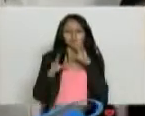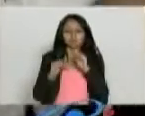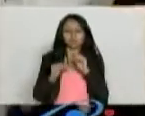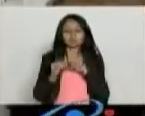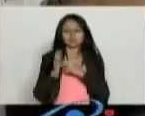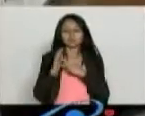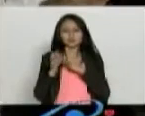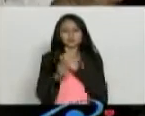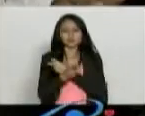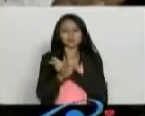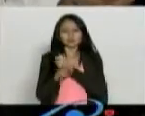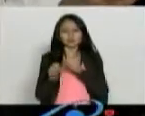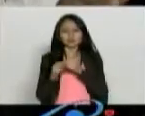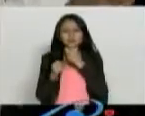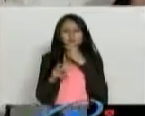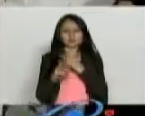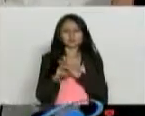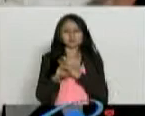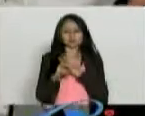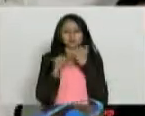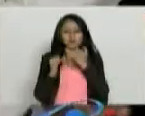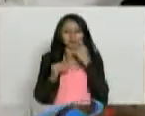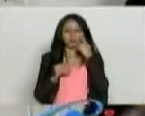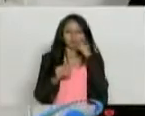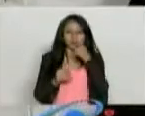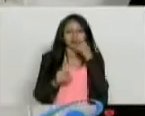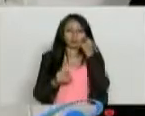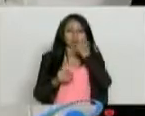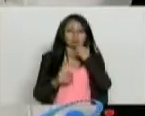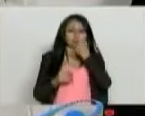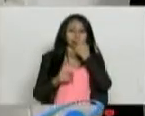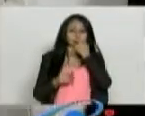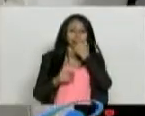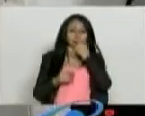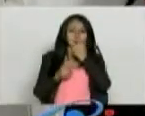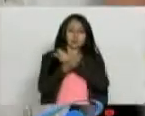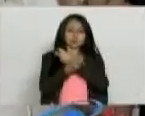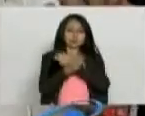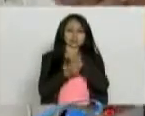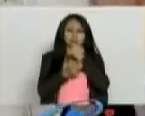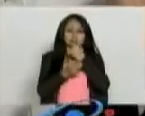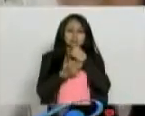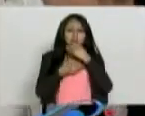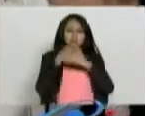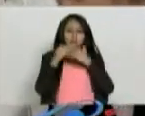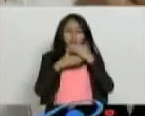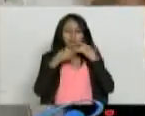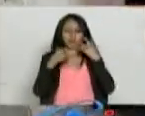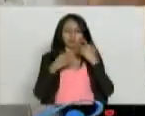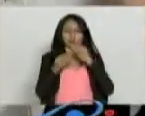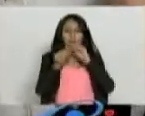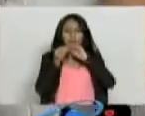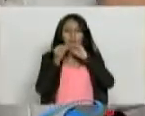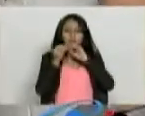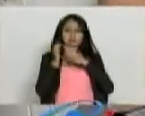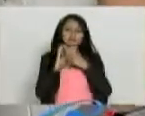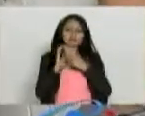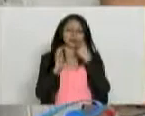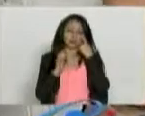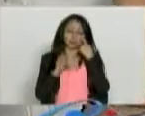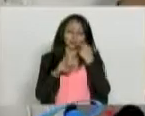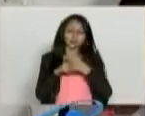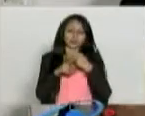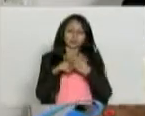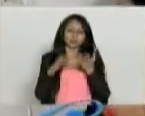Pero empiezan a tomar y tomar y tomar calcios. Y esos calcios tomados a la loca les dan endurecimiento de las arterias, aterosclerosis y se mueven de un infarto.